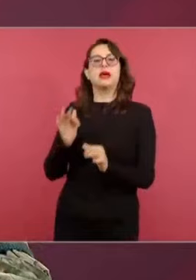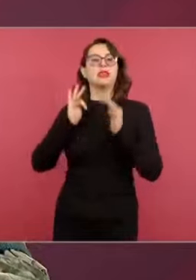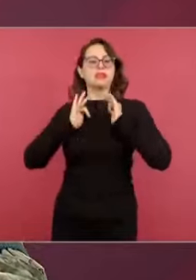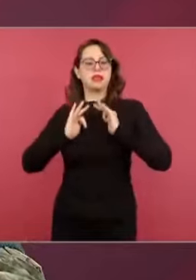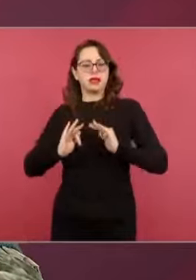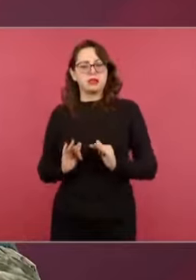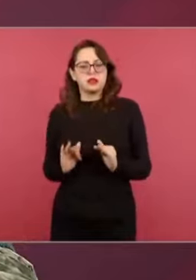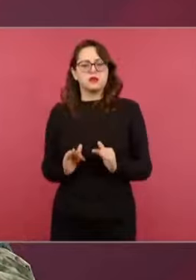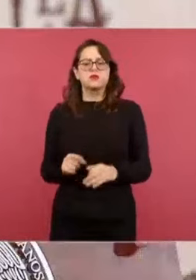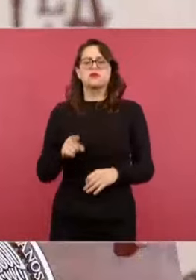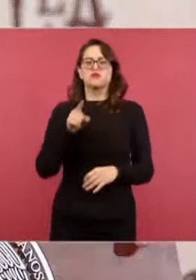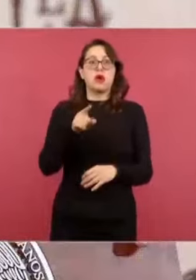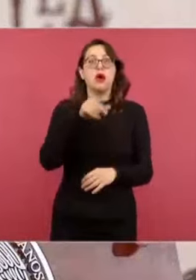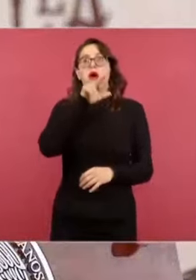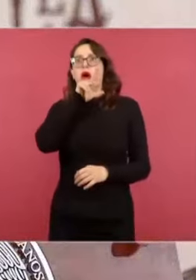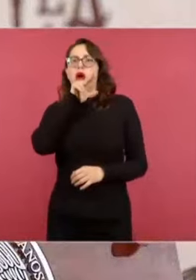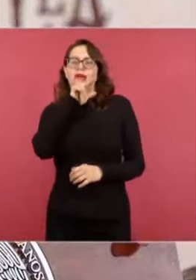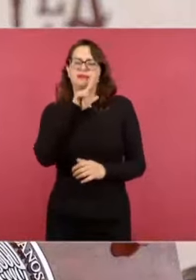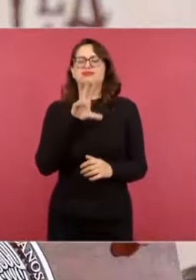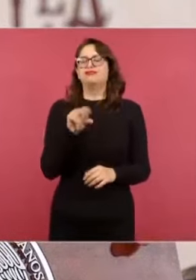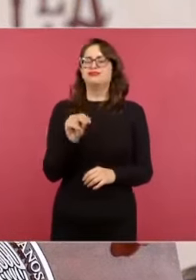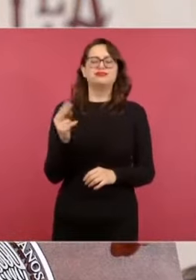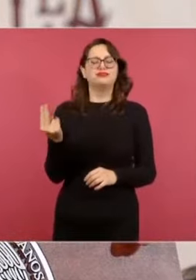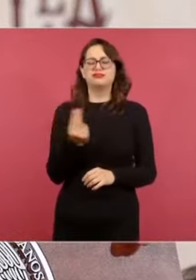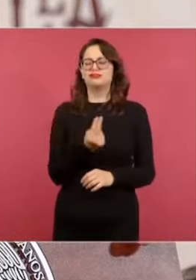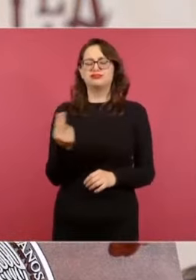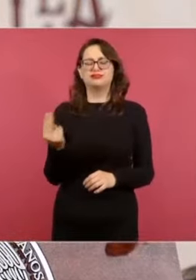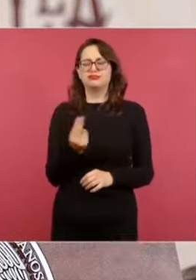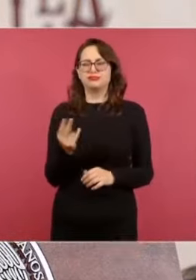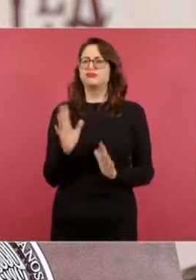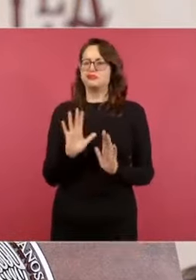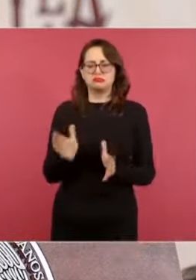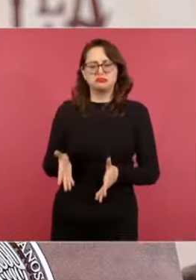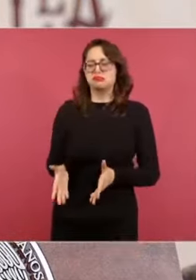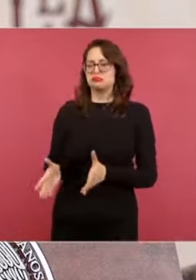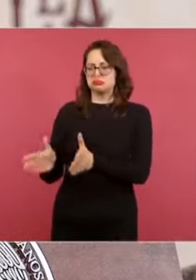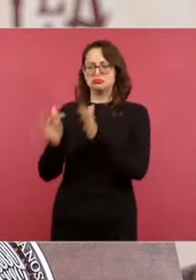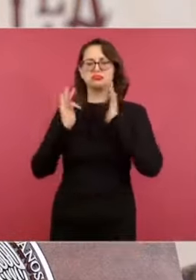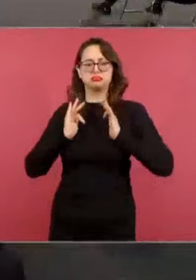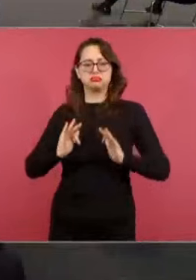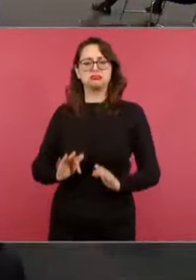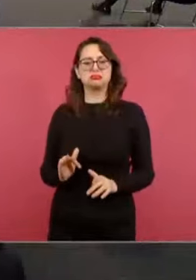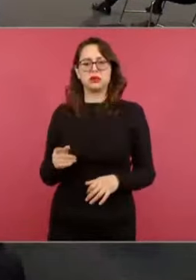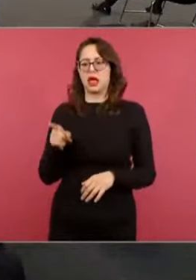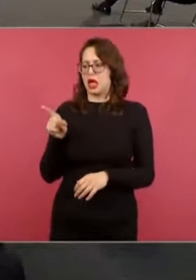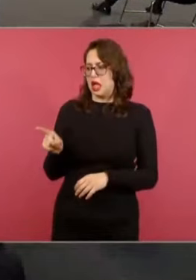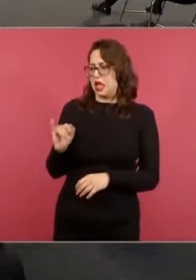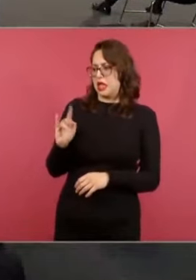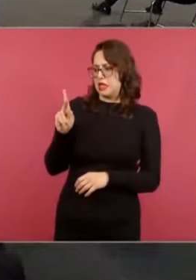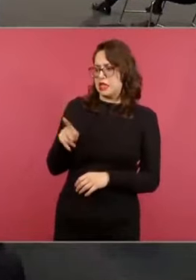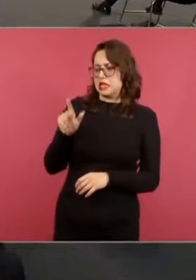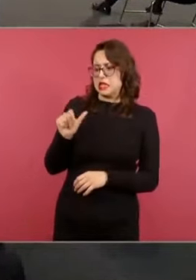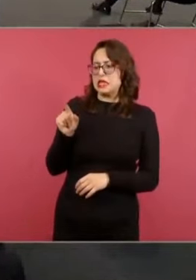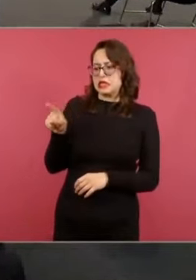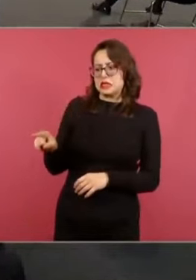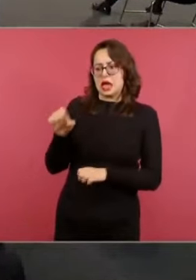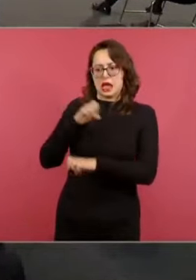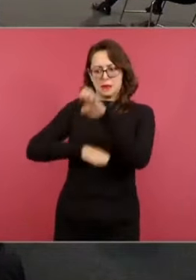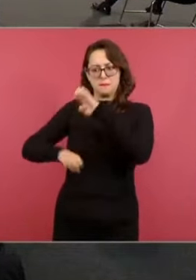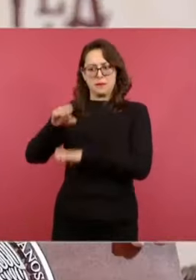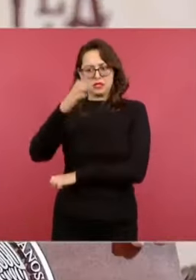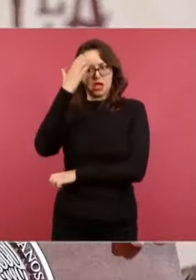recordando lo que señalaban los ingenieros militares y también aquí está ICA, que también participa en esa